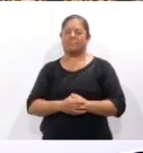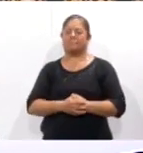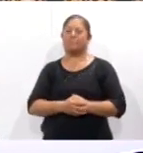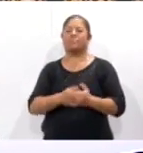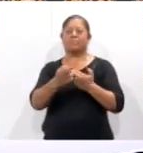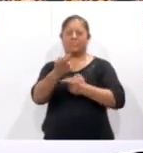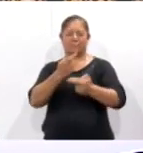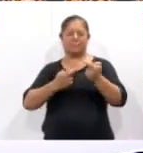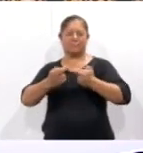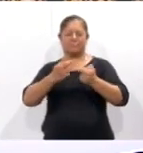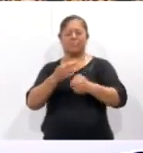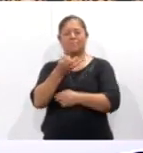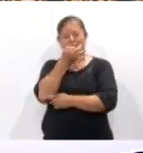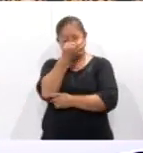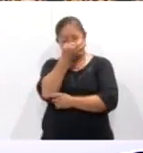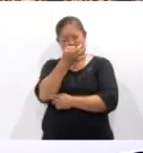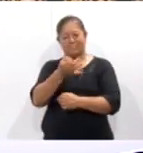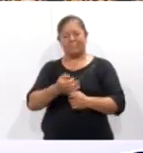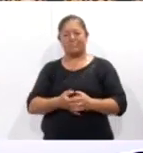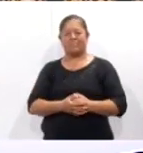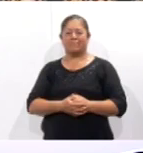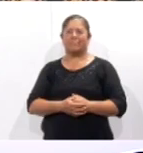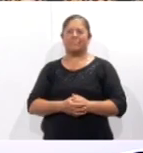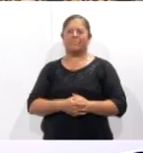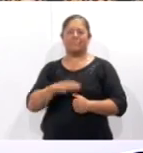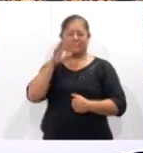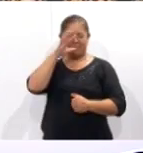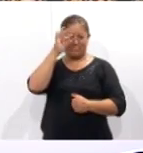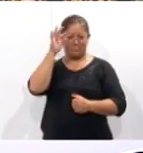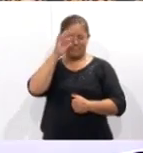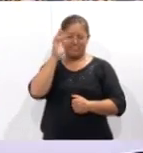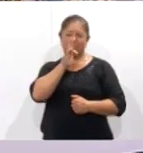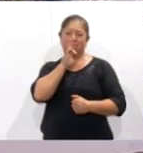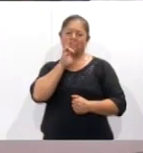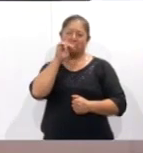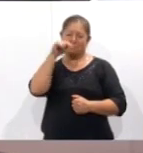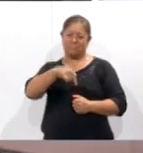.mx. En breve regresamos a Coracyt Noticias.